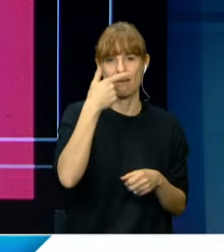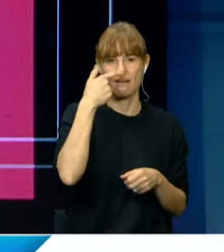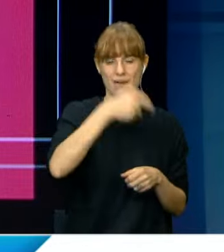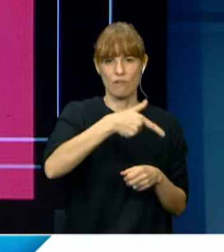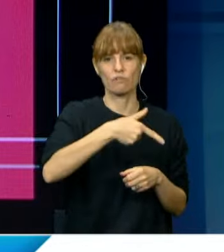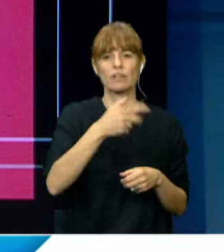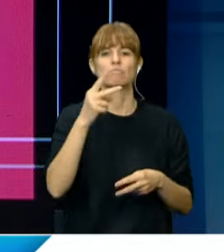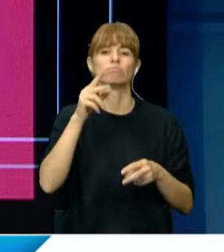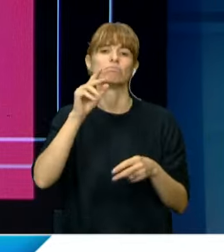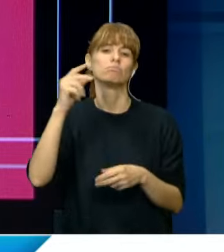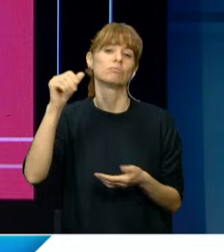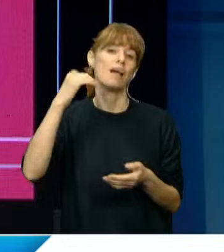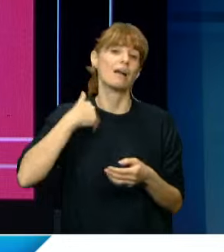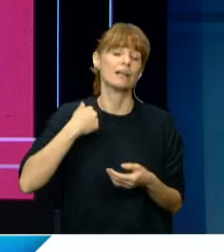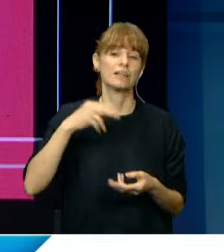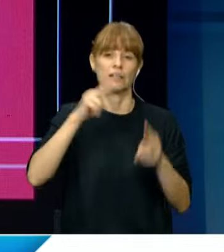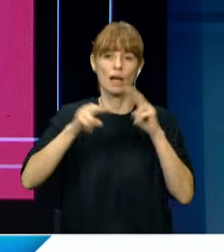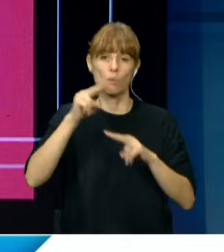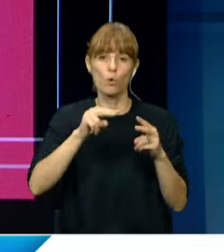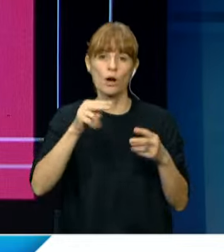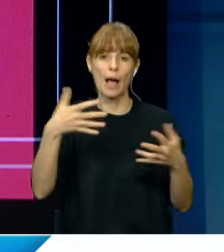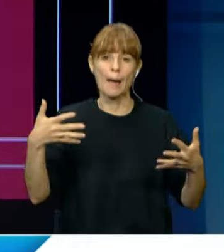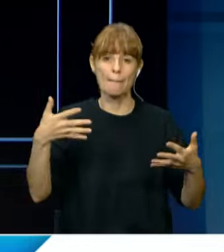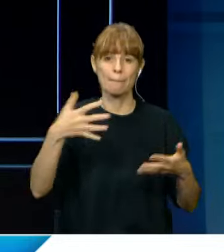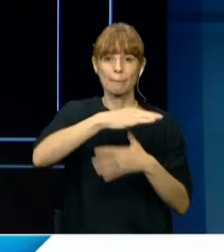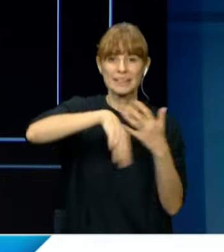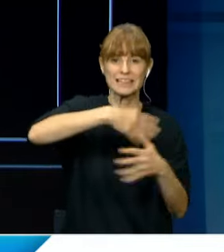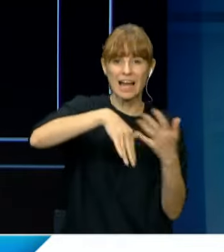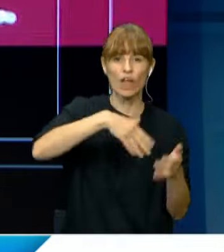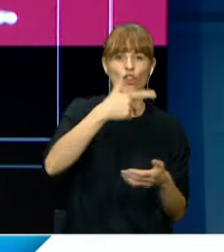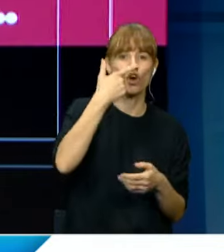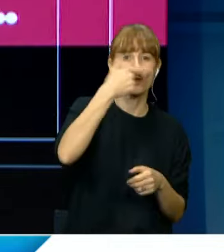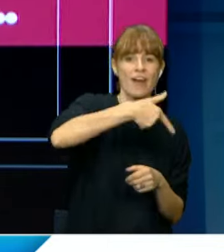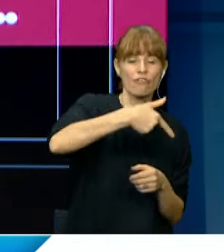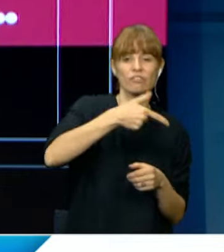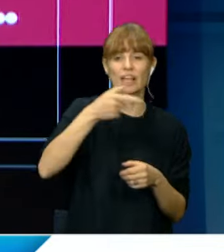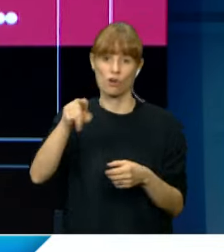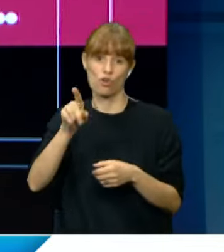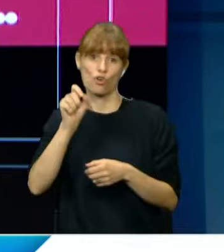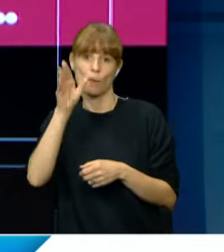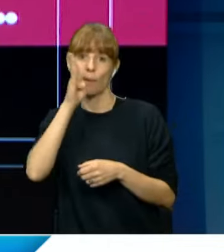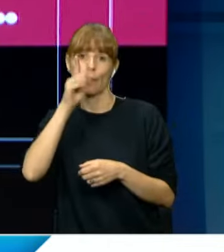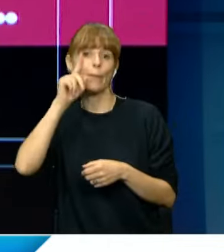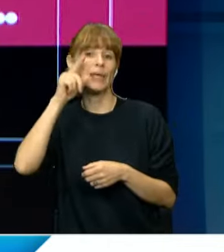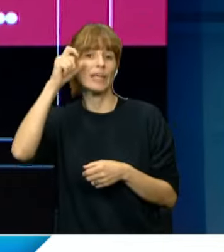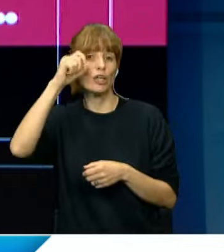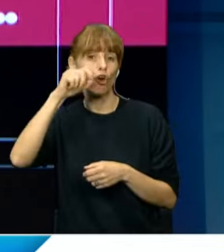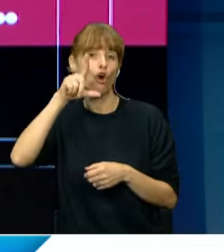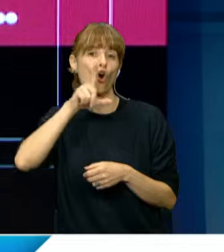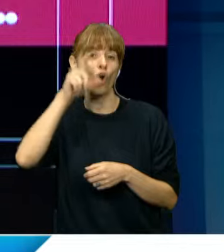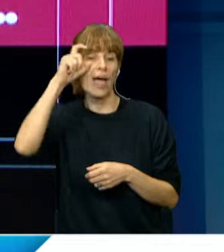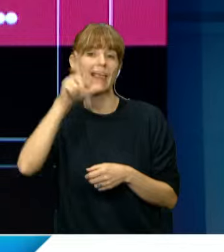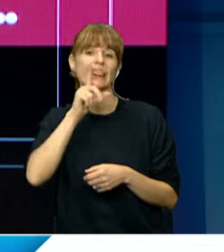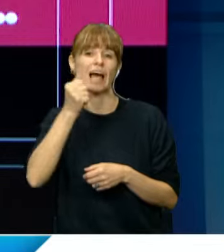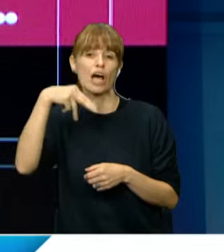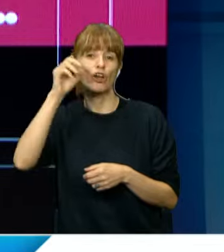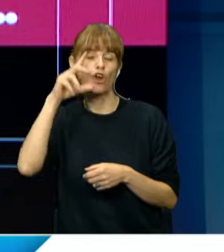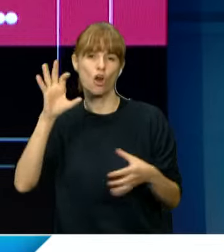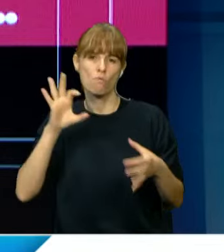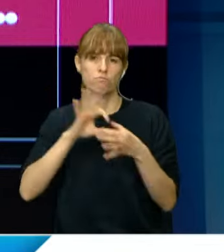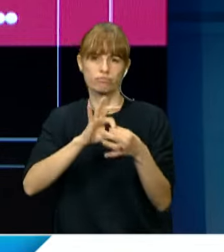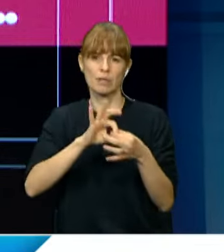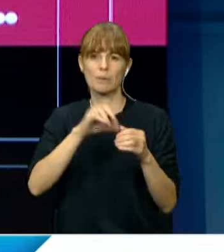mezcla de nafta con bioetanol a un 15% para el 2025, alineándose con los